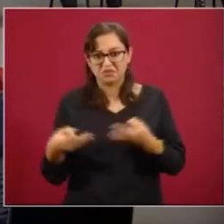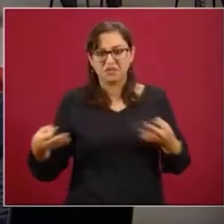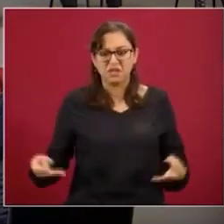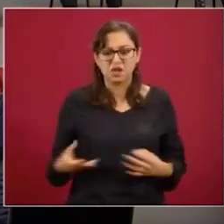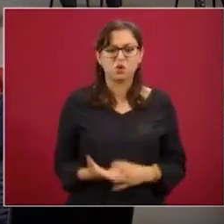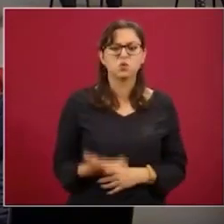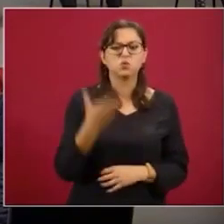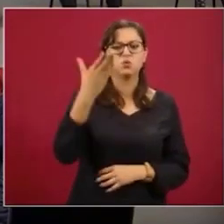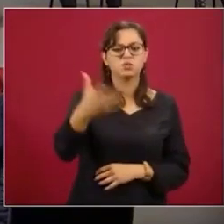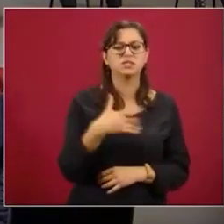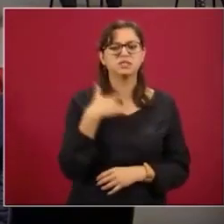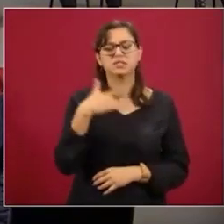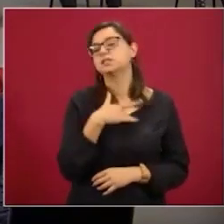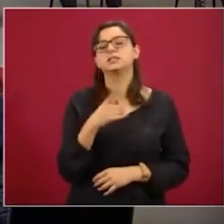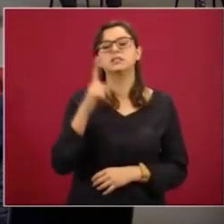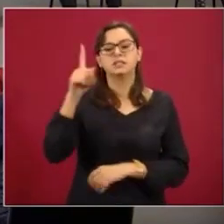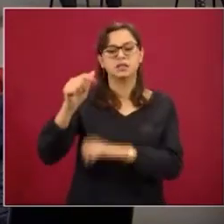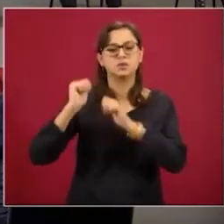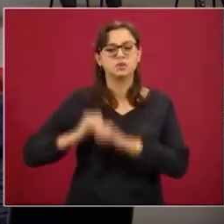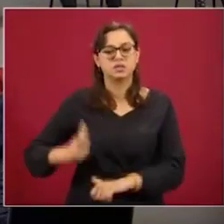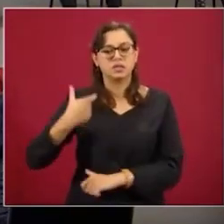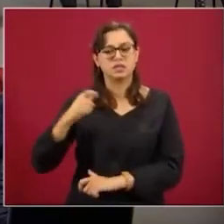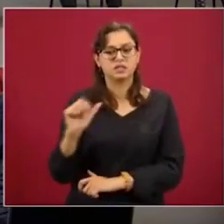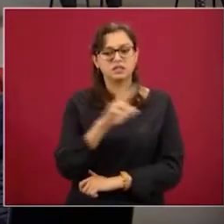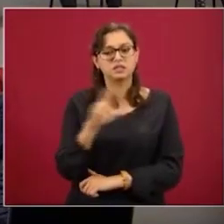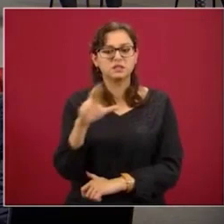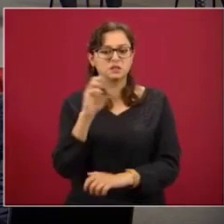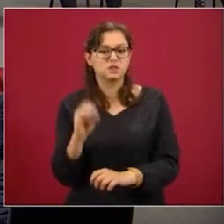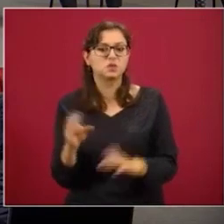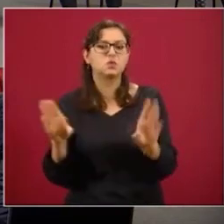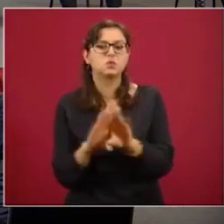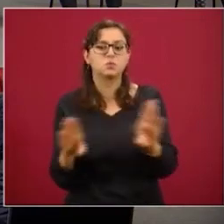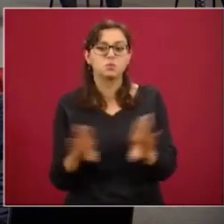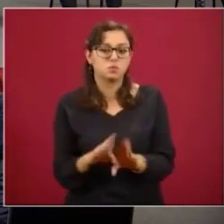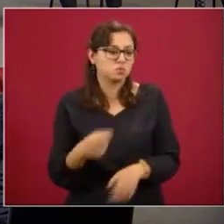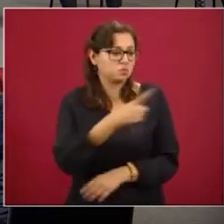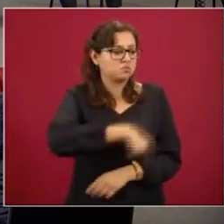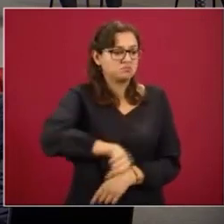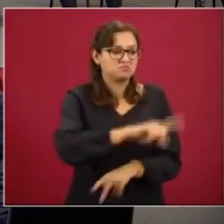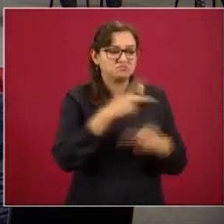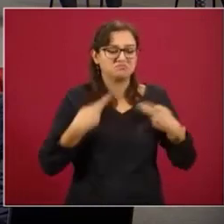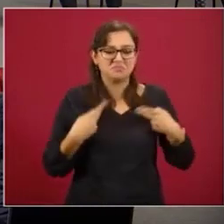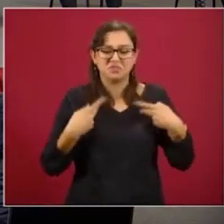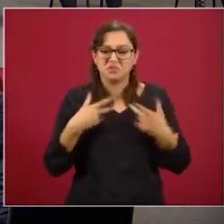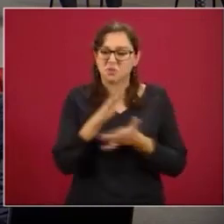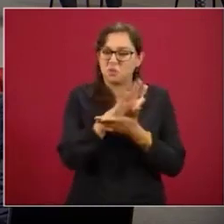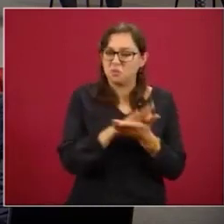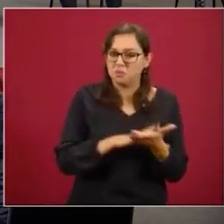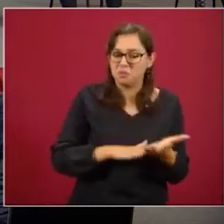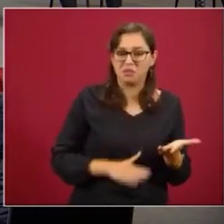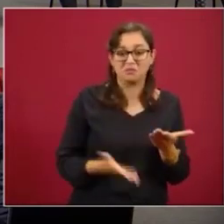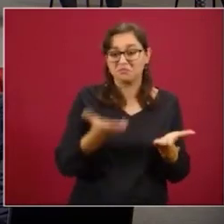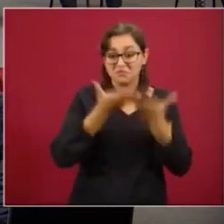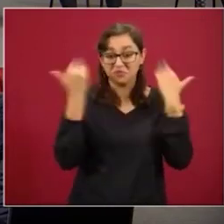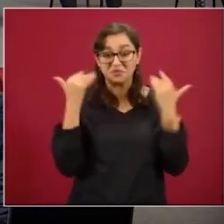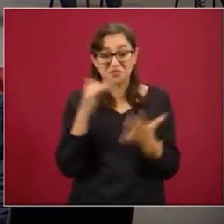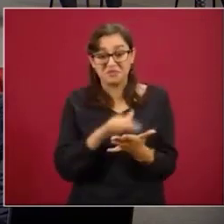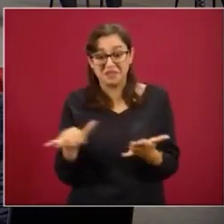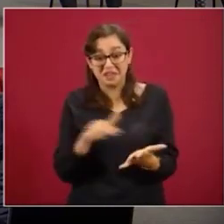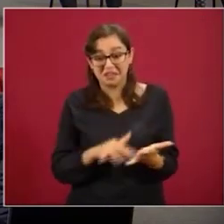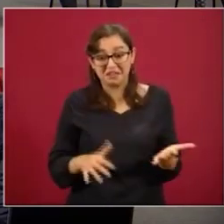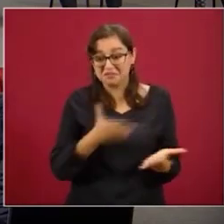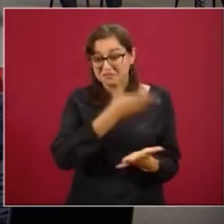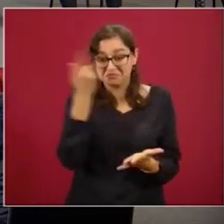a estas autoridades, presidente? Y sobre todo, pues ayudar a la gente que no tiene voz, que si no sabe leer, pues tampoco